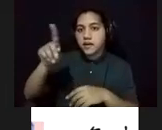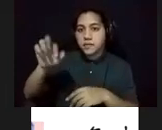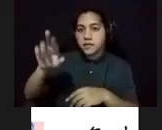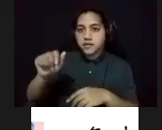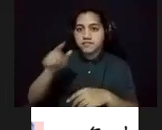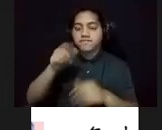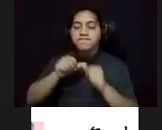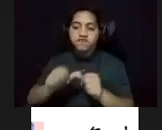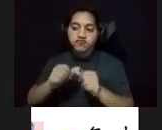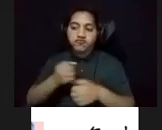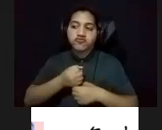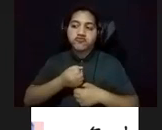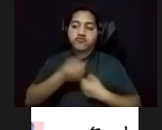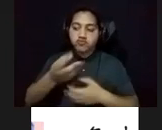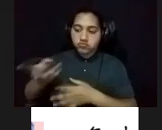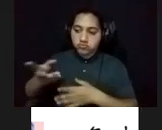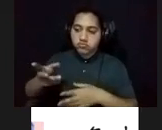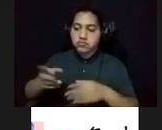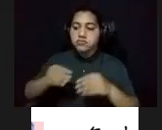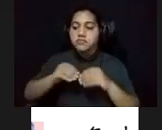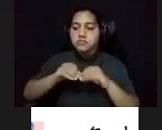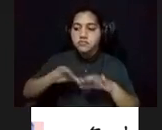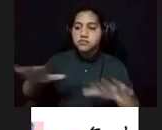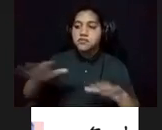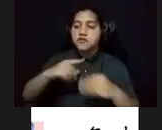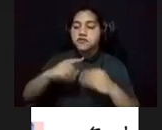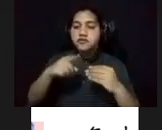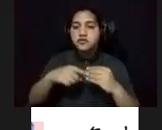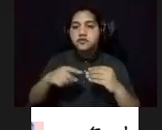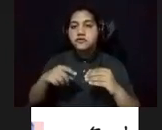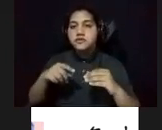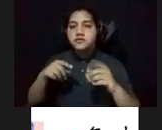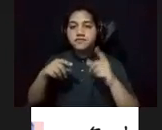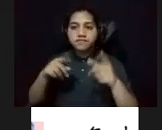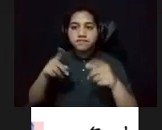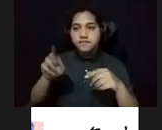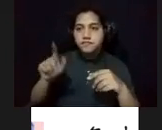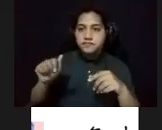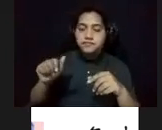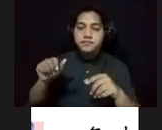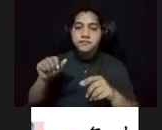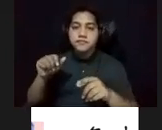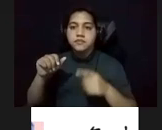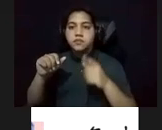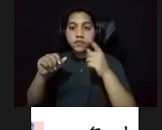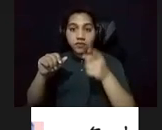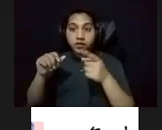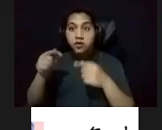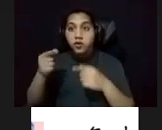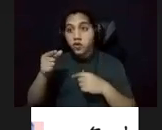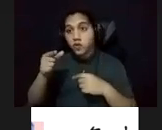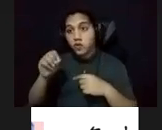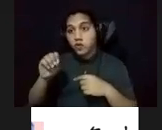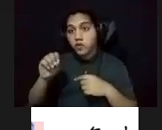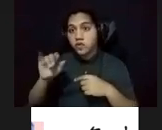a dudas, la pintura Goyita fue una de las obras magistrales de Rafael Tufiño, que